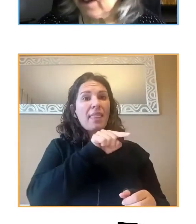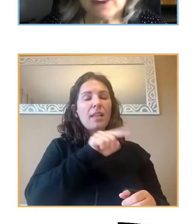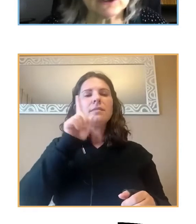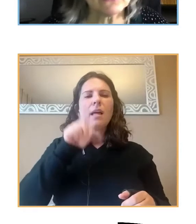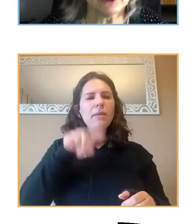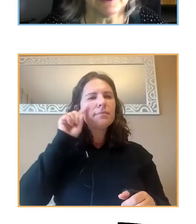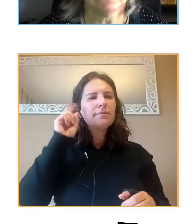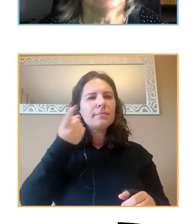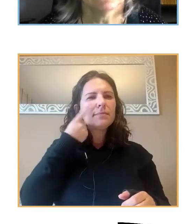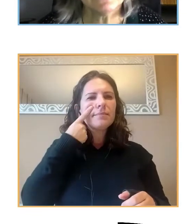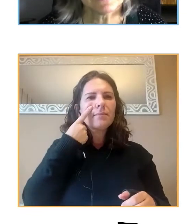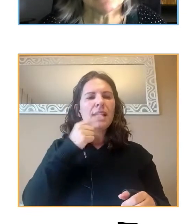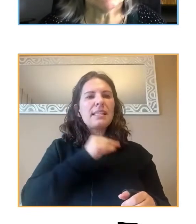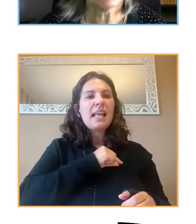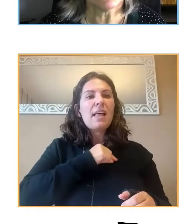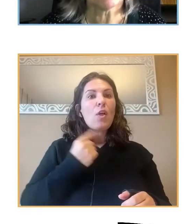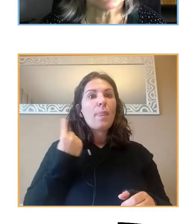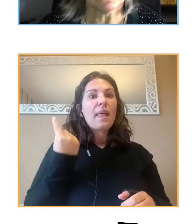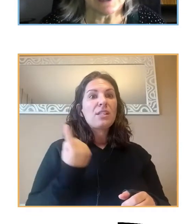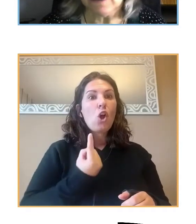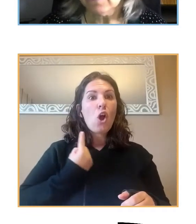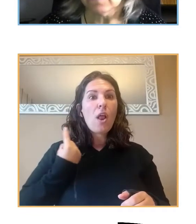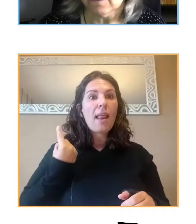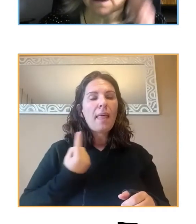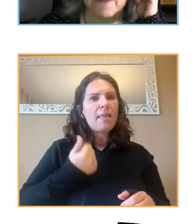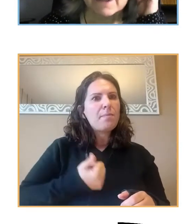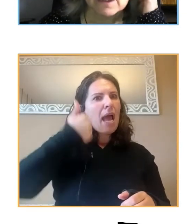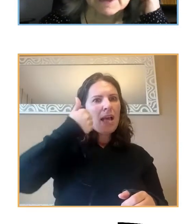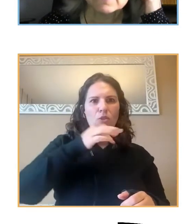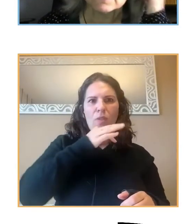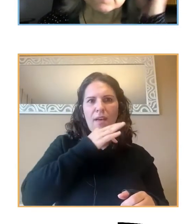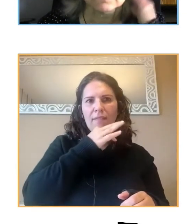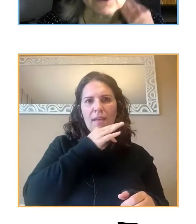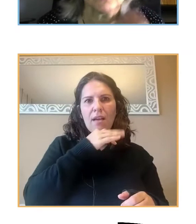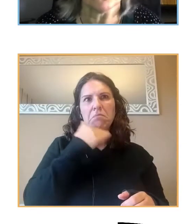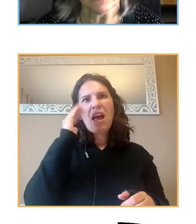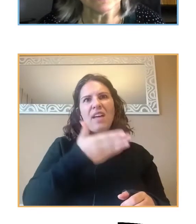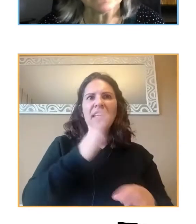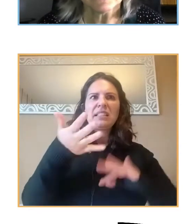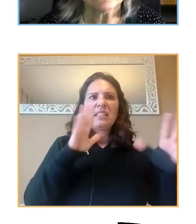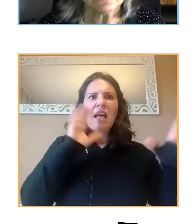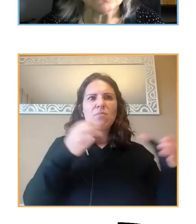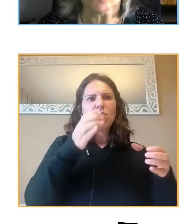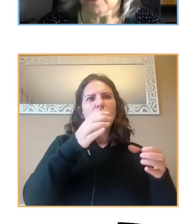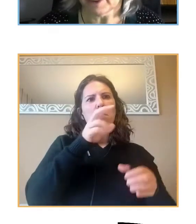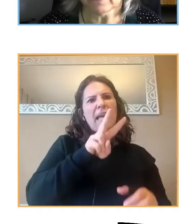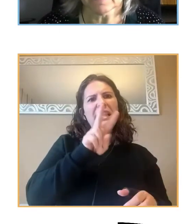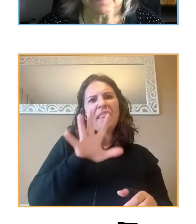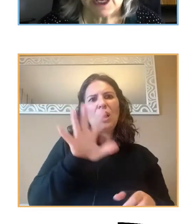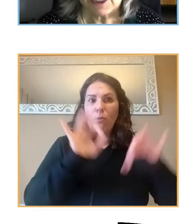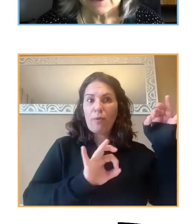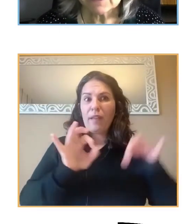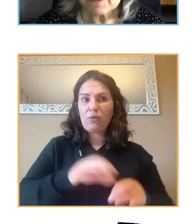percepción de soledad. Llegaba a afectar al más del 25% de los jóvenes.